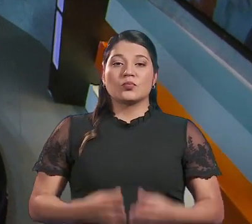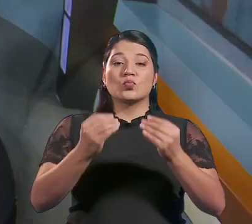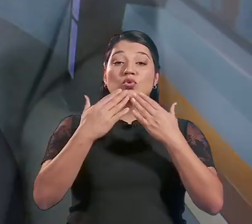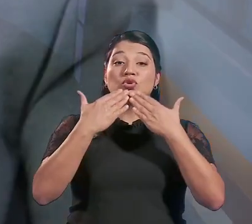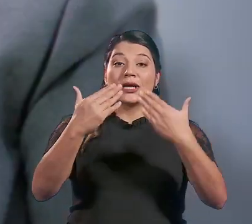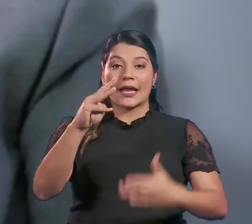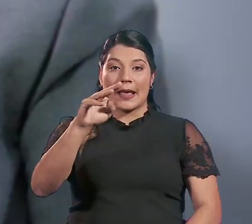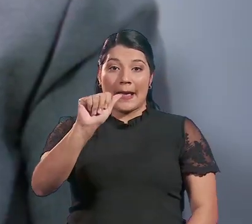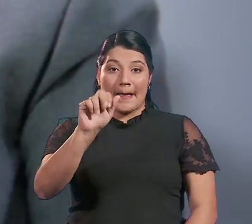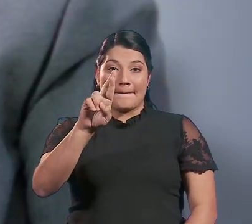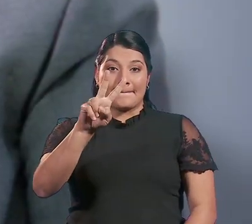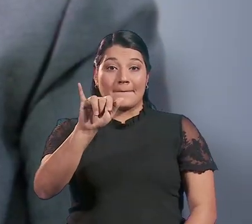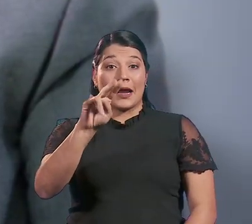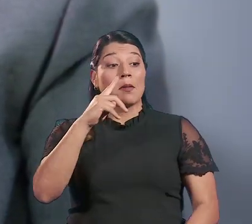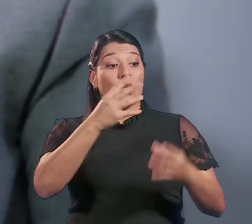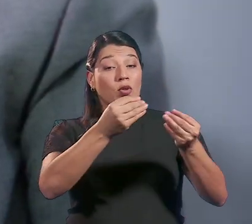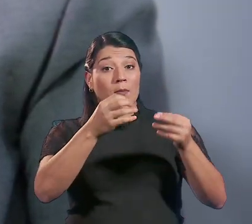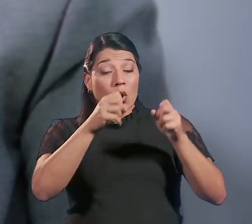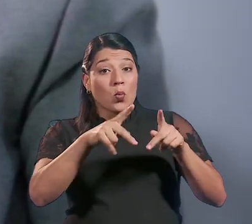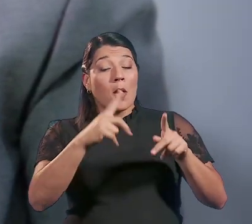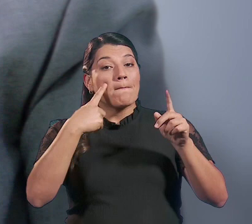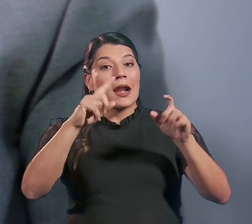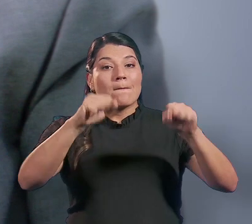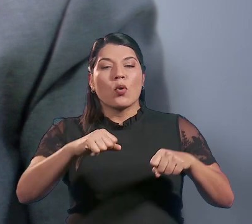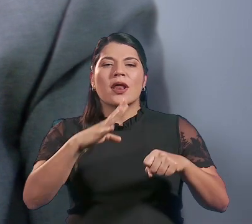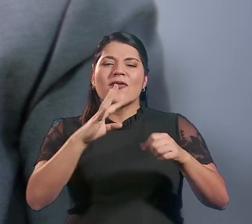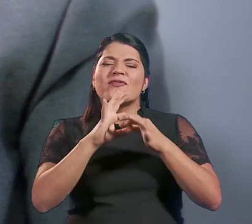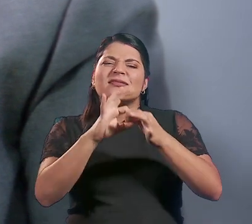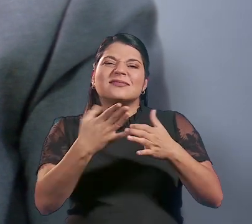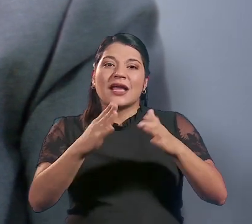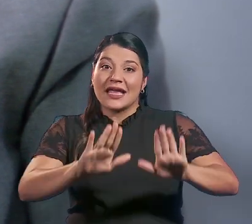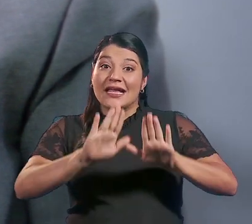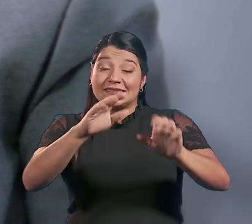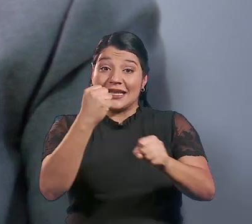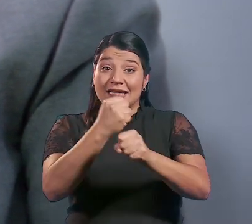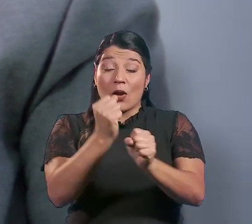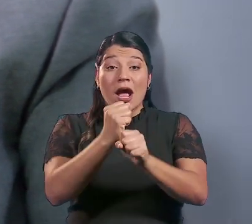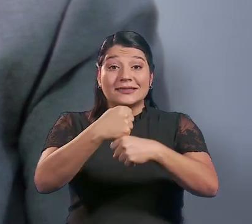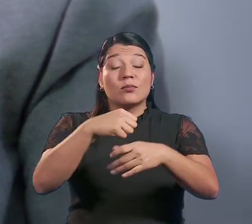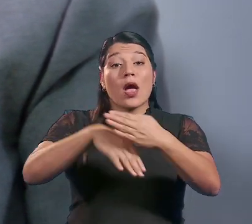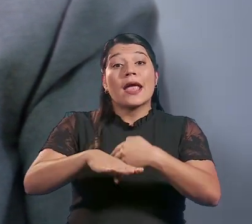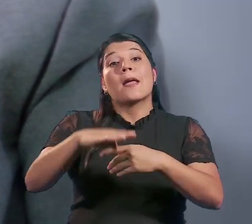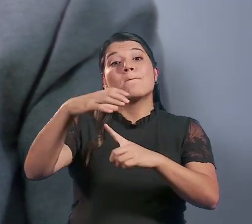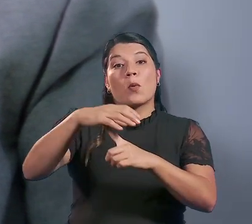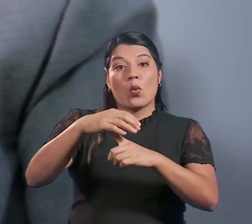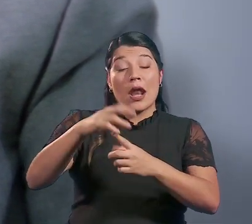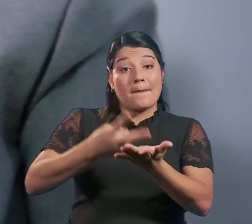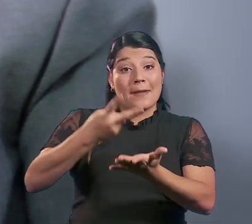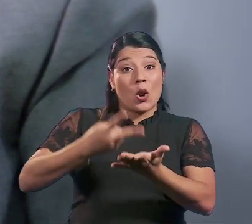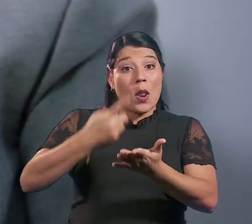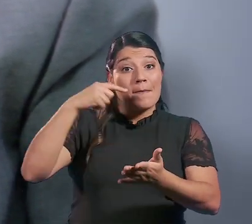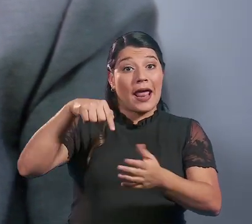Muchas gracias, don Marvin, por la oportunidad de referirnos a la extraordinaria labor que realizamos en Popular Valores para el 2020,